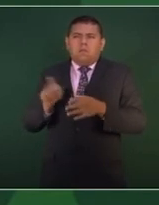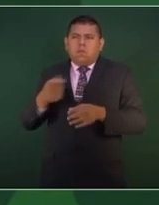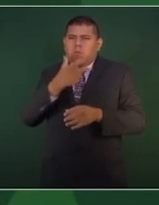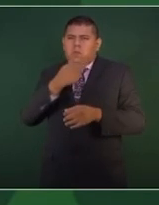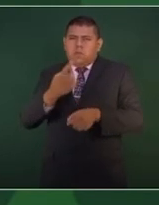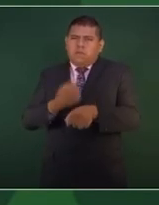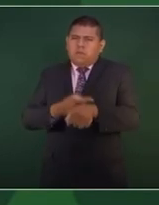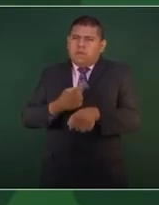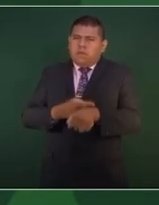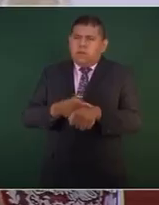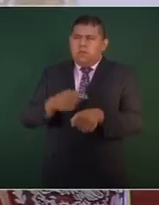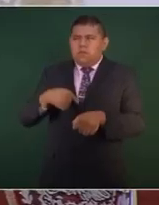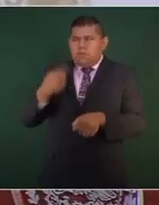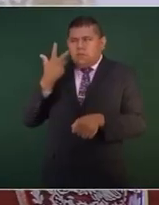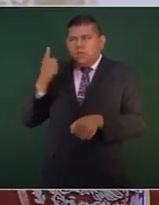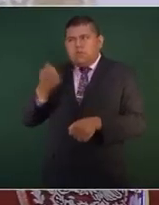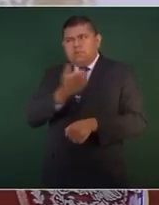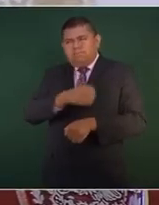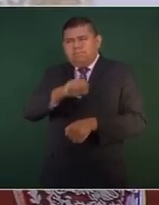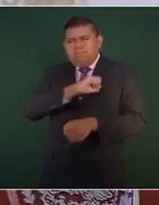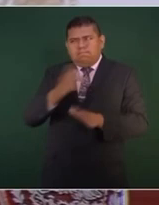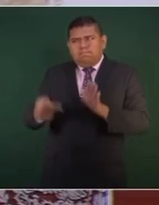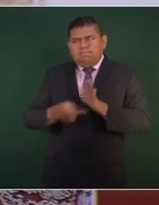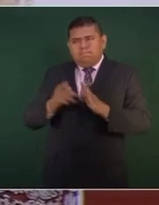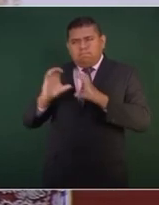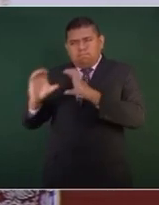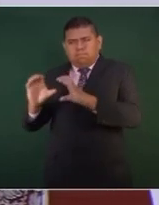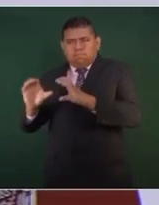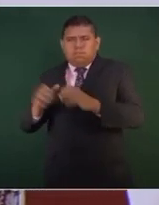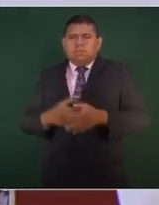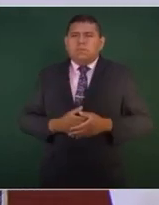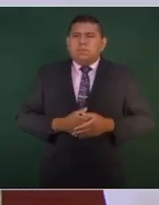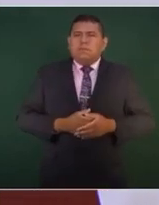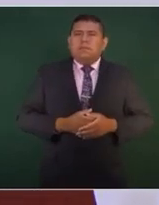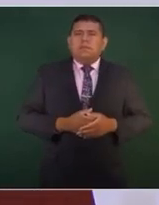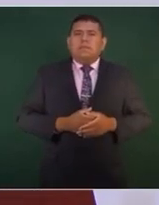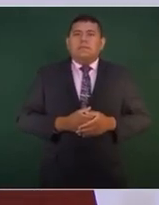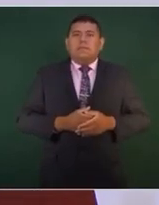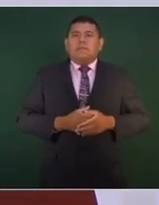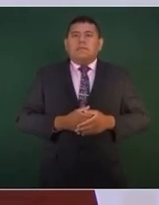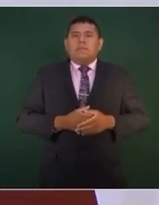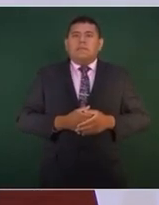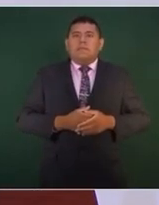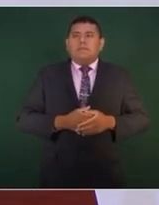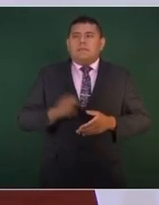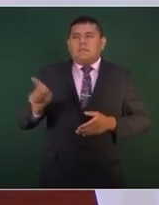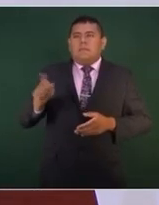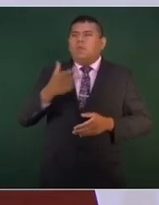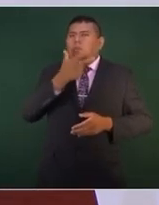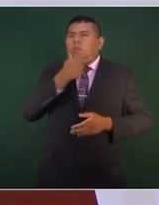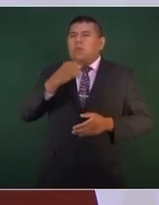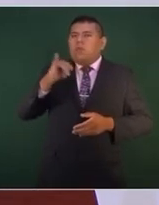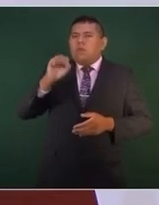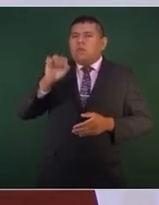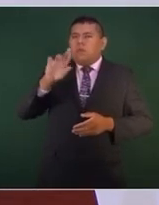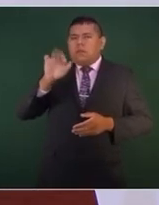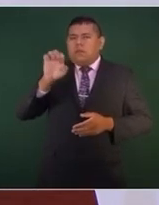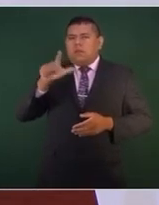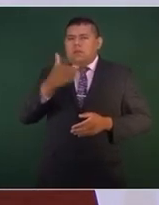salud y le deseo que se recupere el primer ministro de Israel y